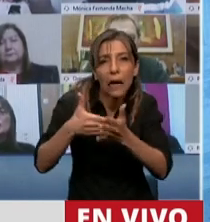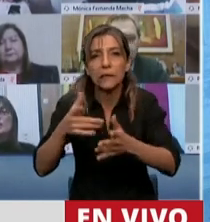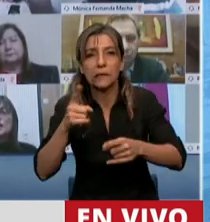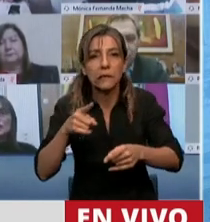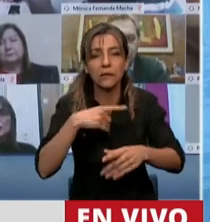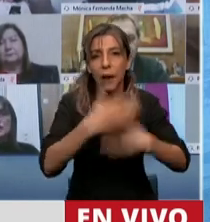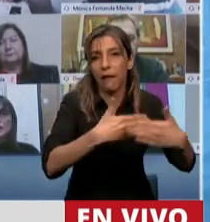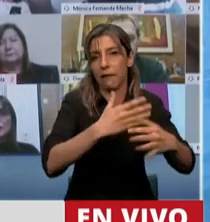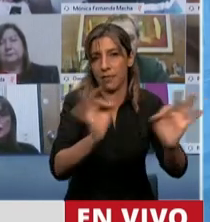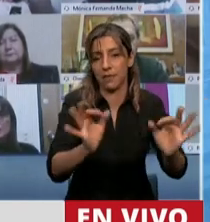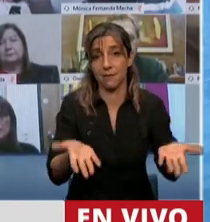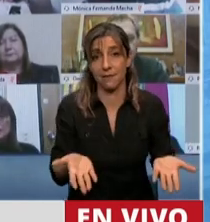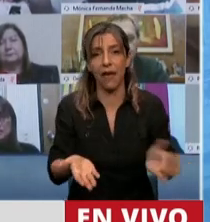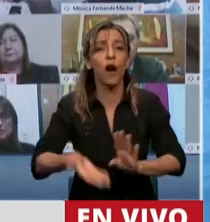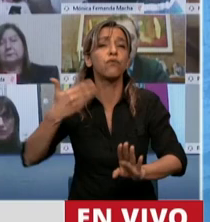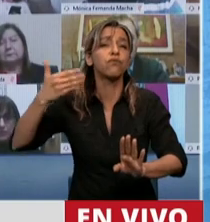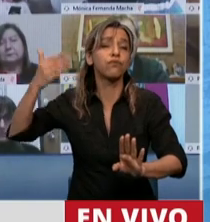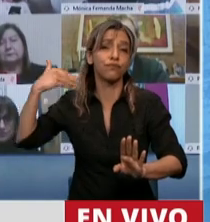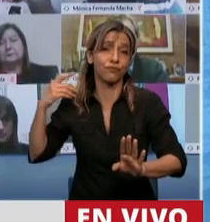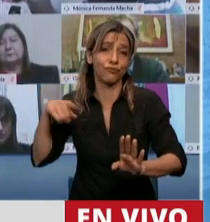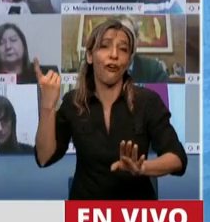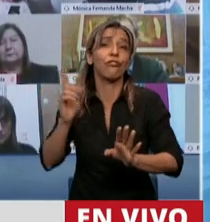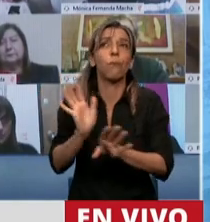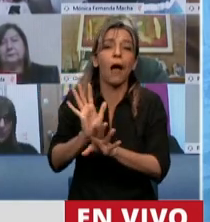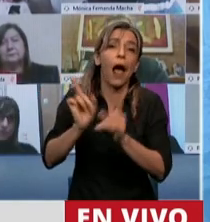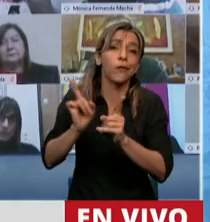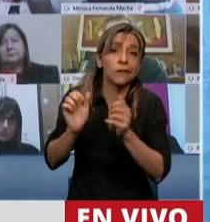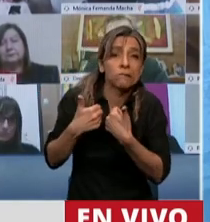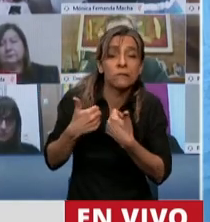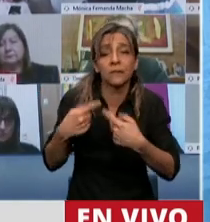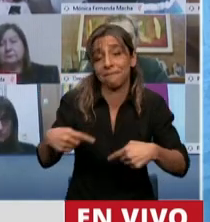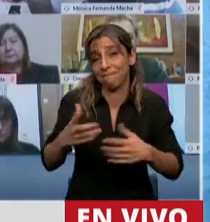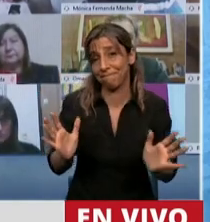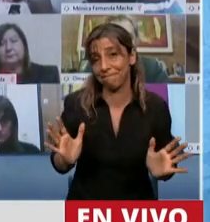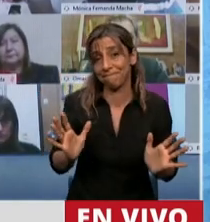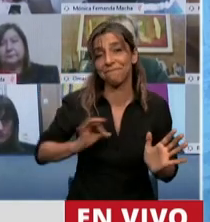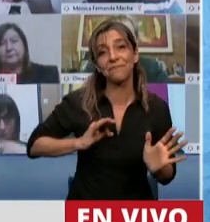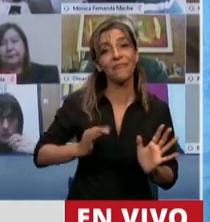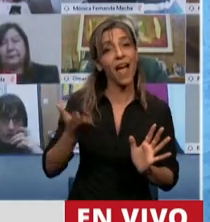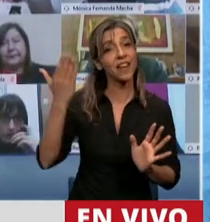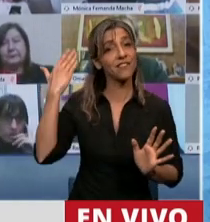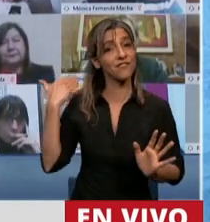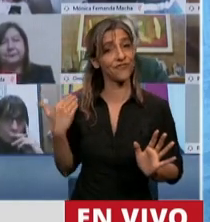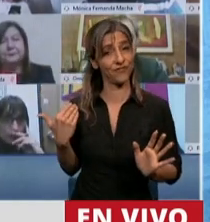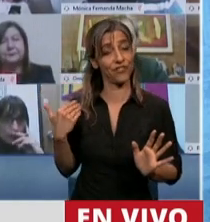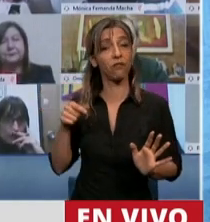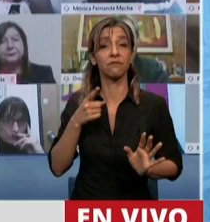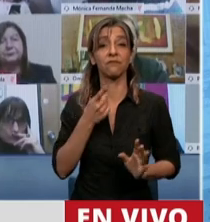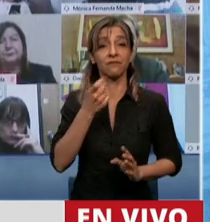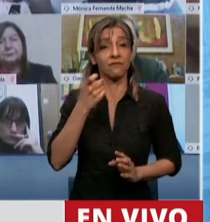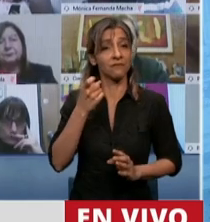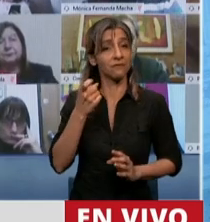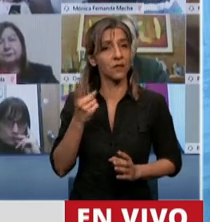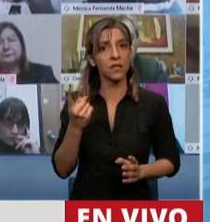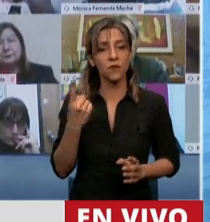desde hace un tiempo atrás hace unos años atrás descubrieron que el último refugio que les quedaba para esconderse